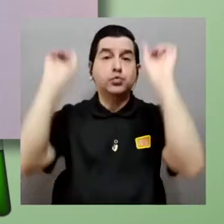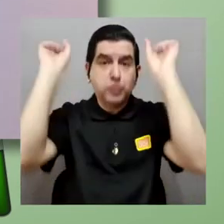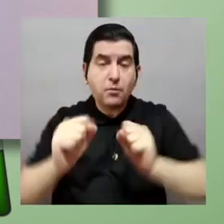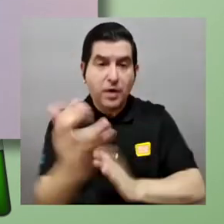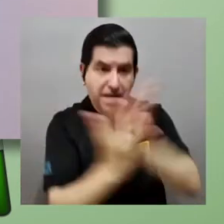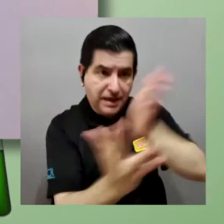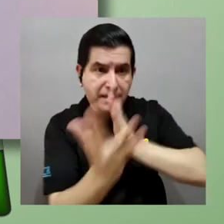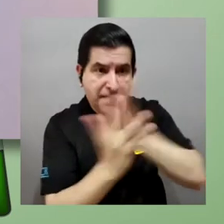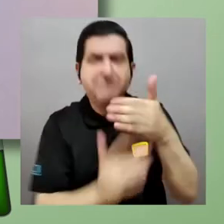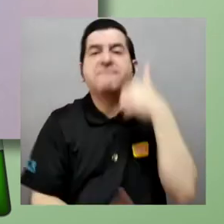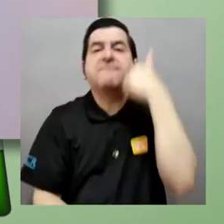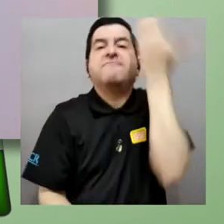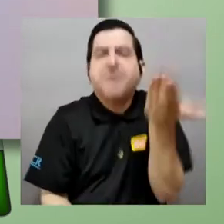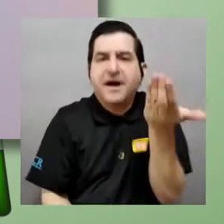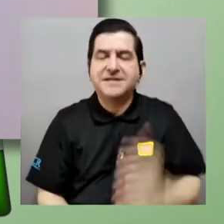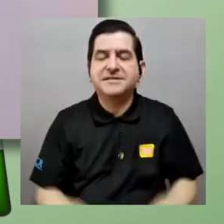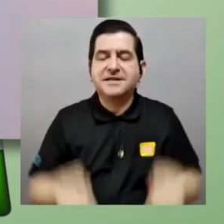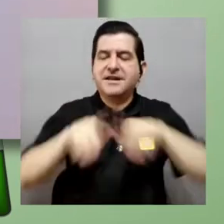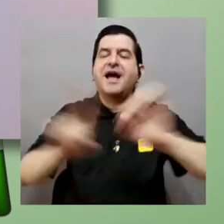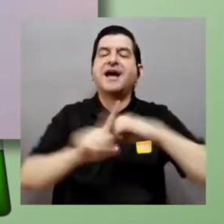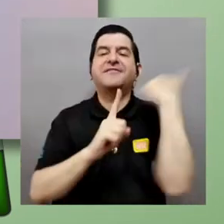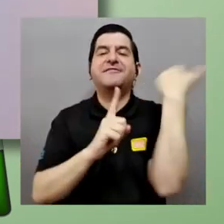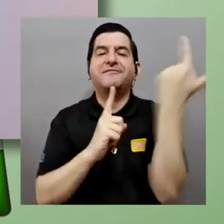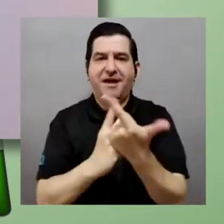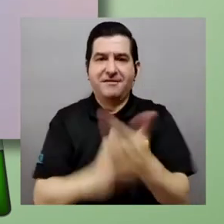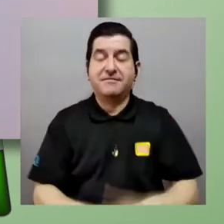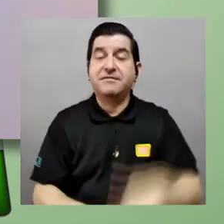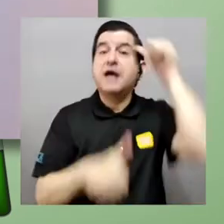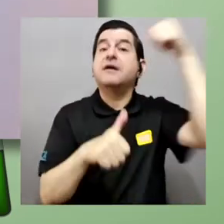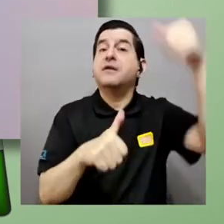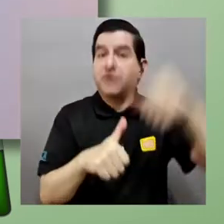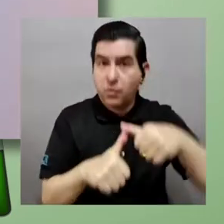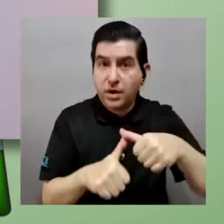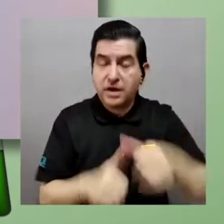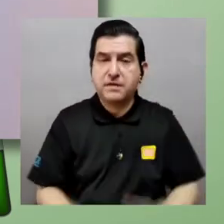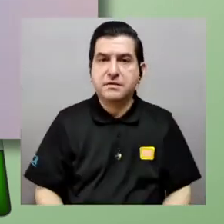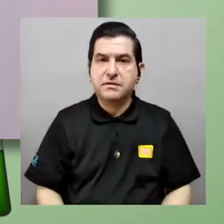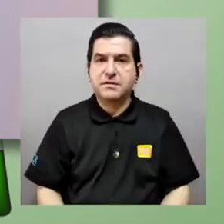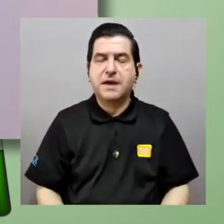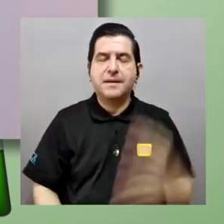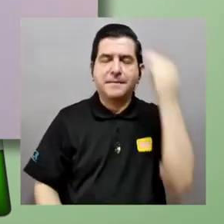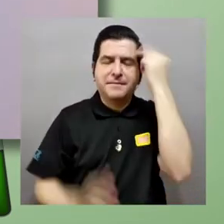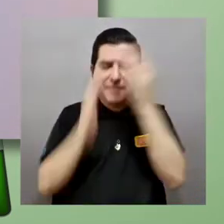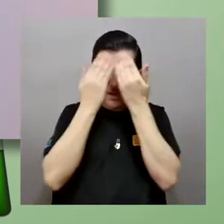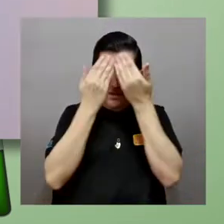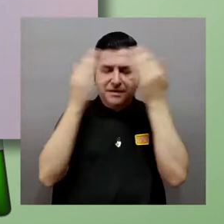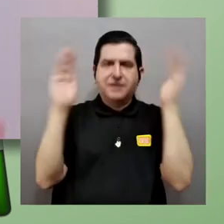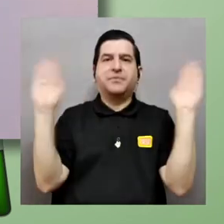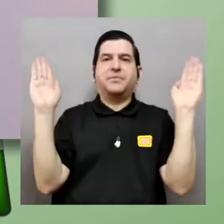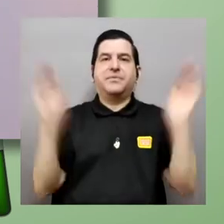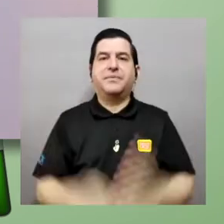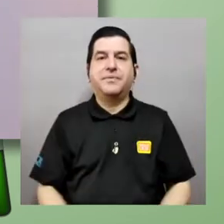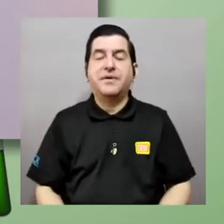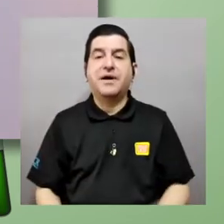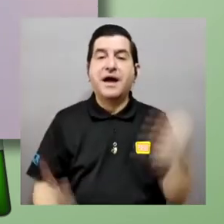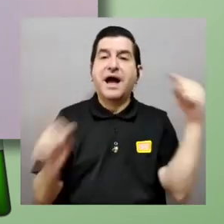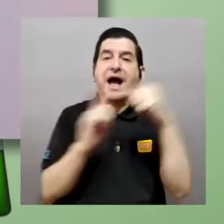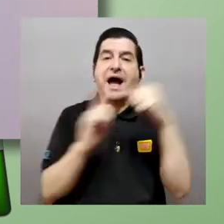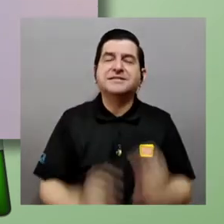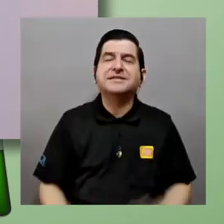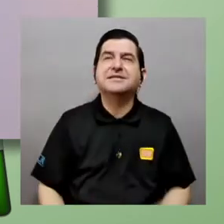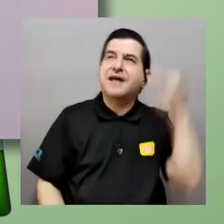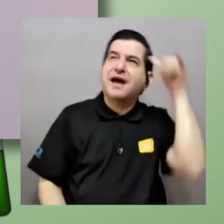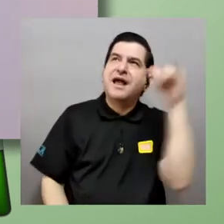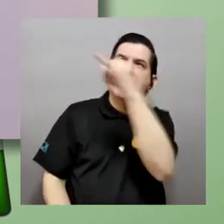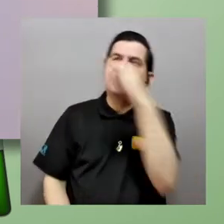transmisión está emitiendo sea a través de facebook también de los medios digitales de el canal ucr